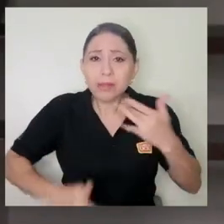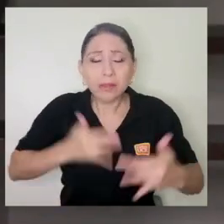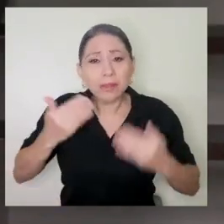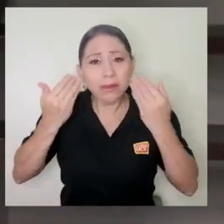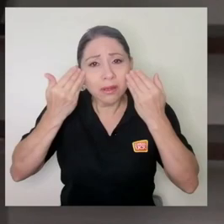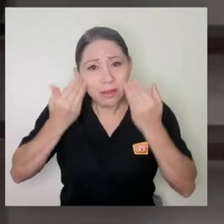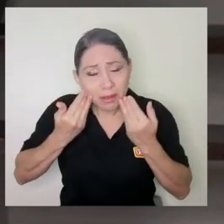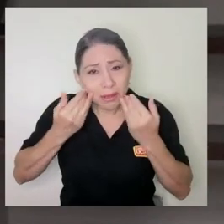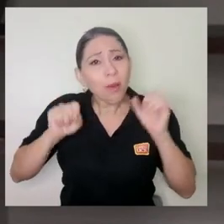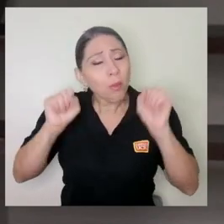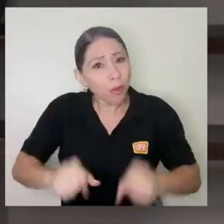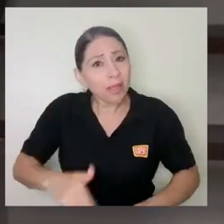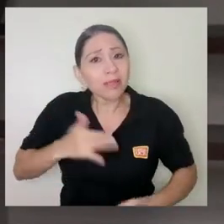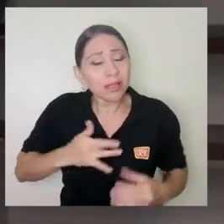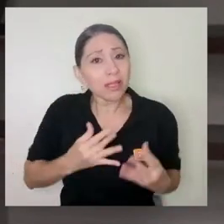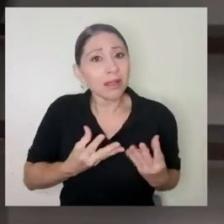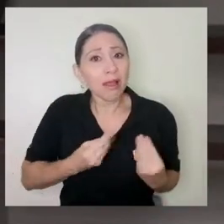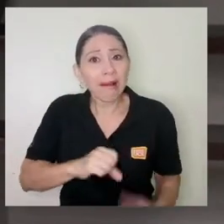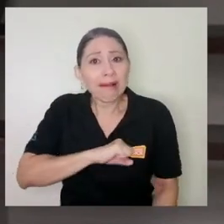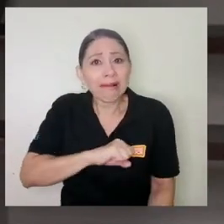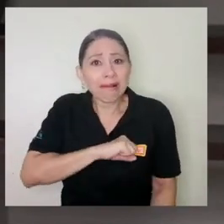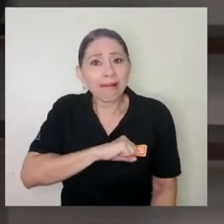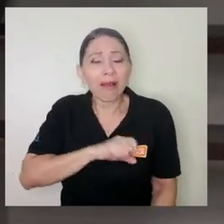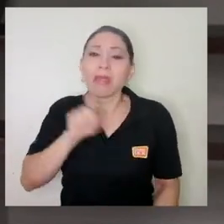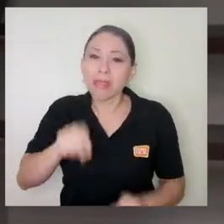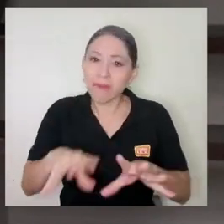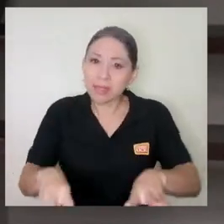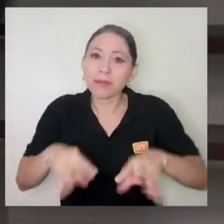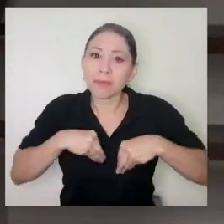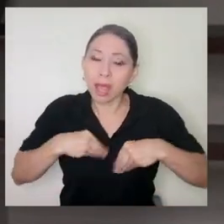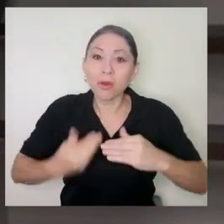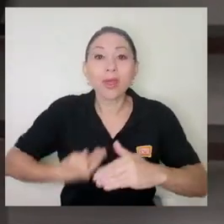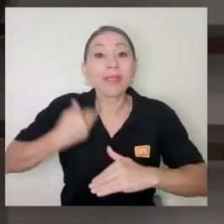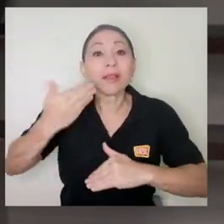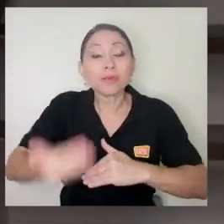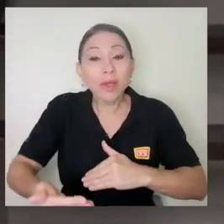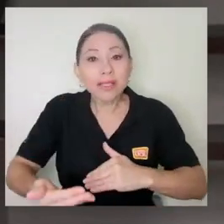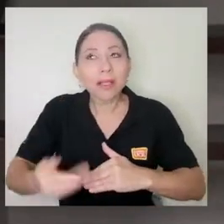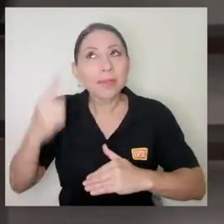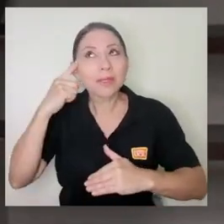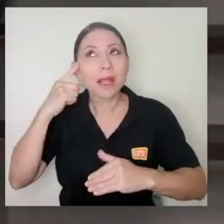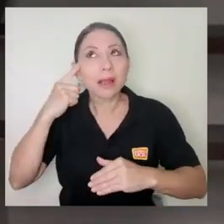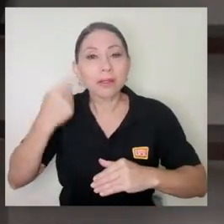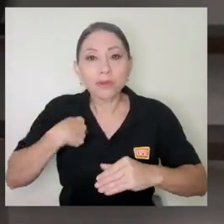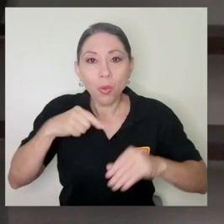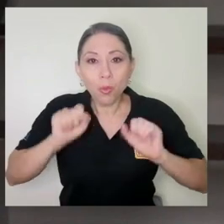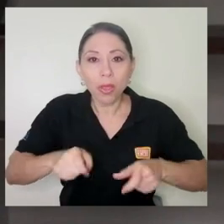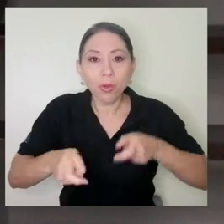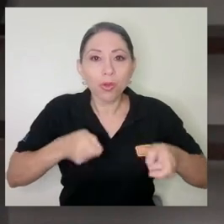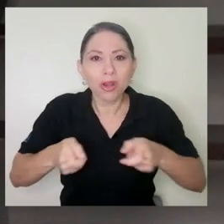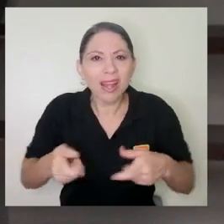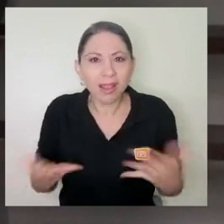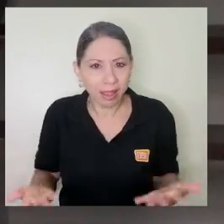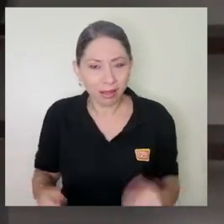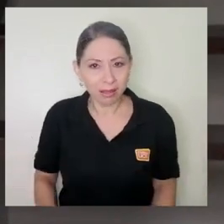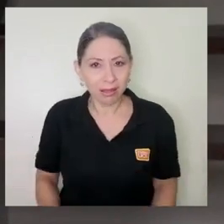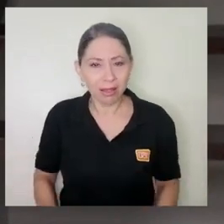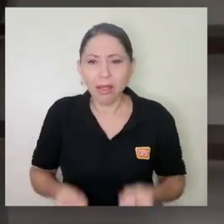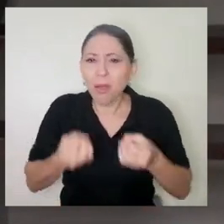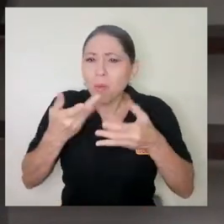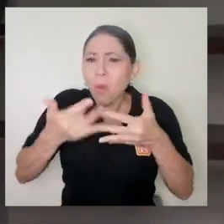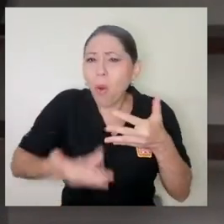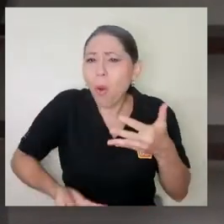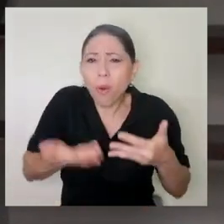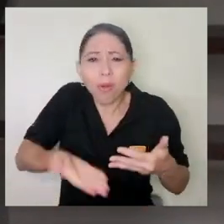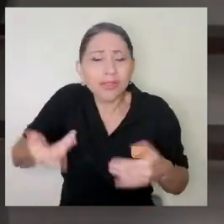tristeza se vale sentir susto el tema es que hay que aceptar eso y después concentrarse en ¿qué es lo que puedo controlar? ¿qué es lo que puedo controlar? porque hay un montón